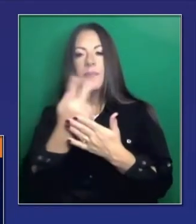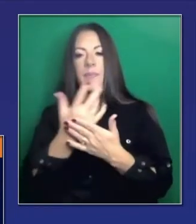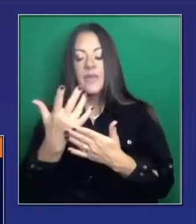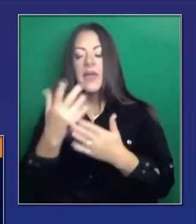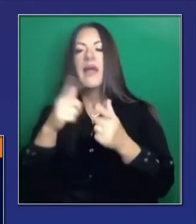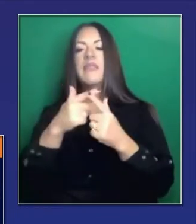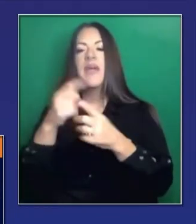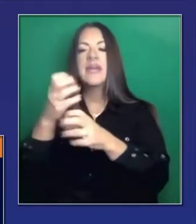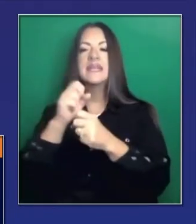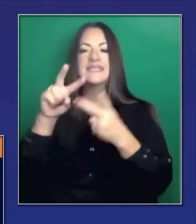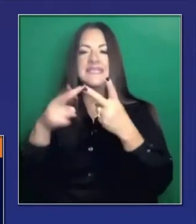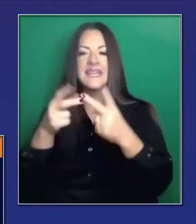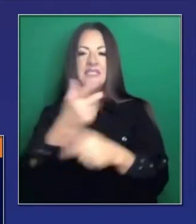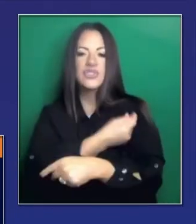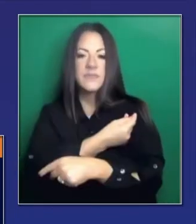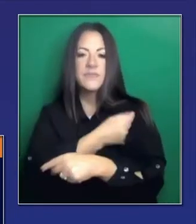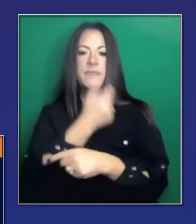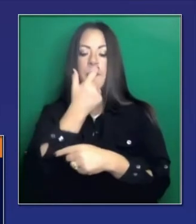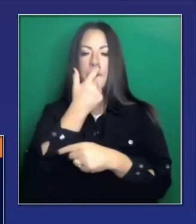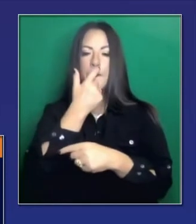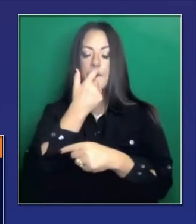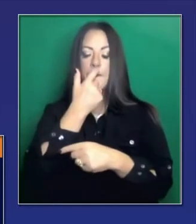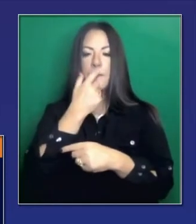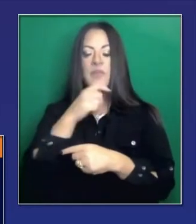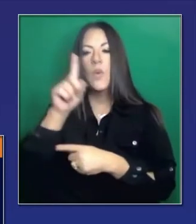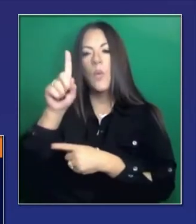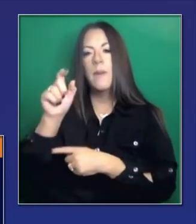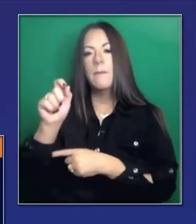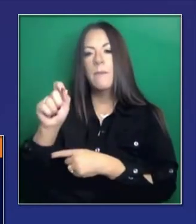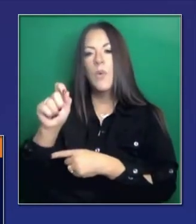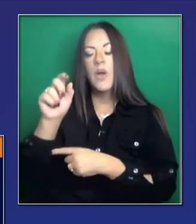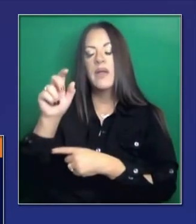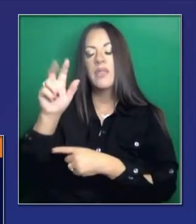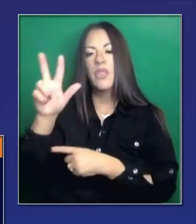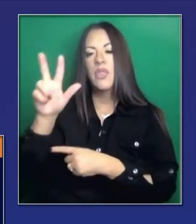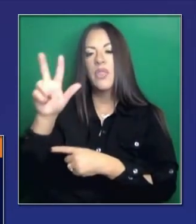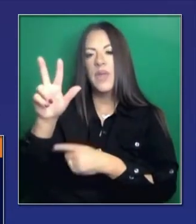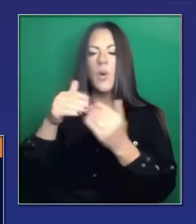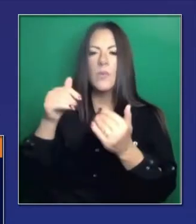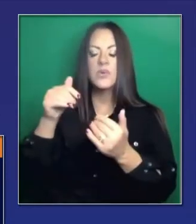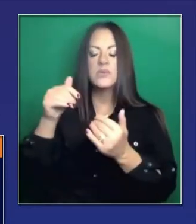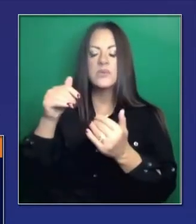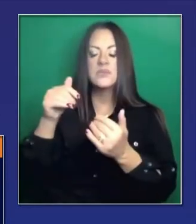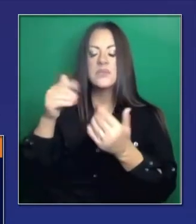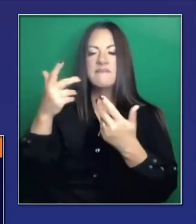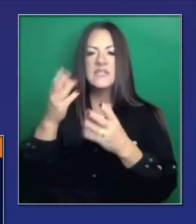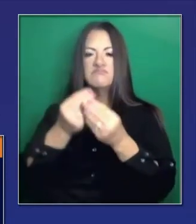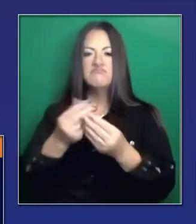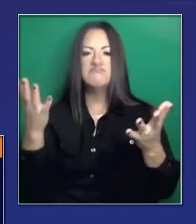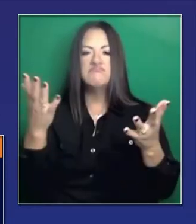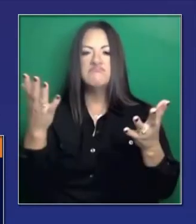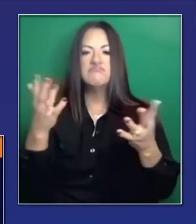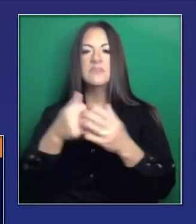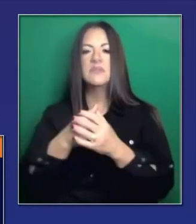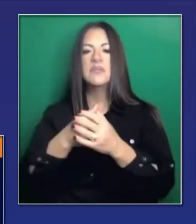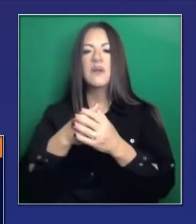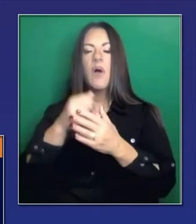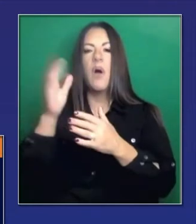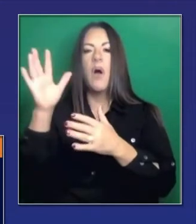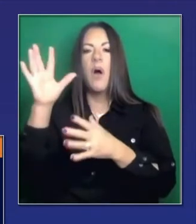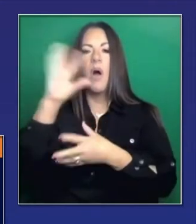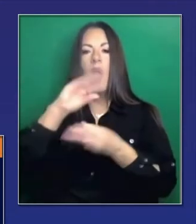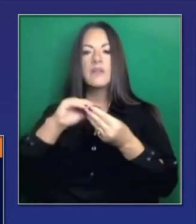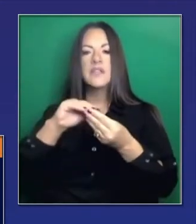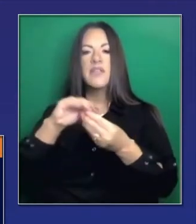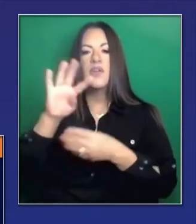454 mil 66 dosis desde el 3 de enero. Así que